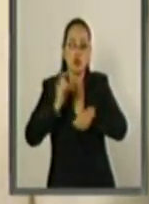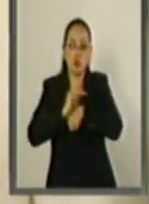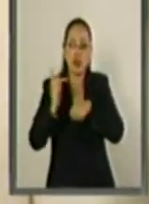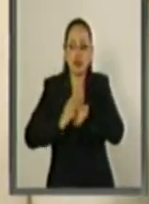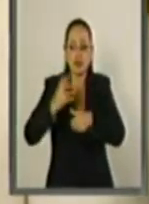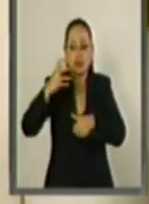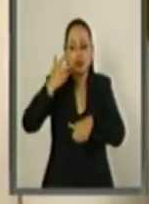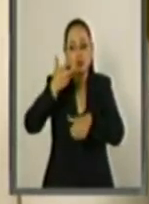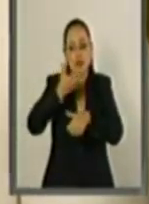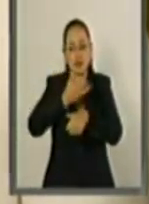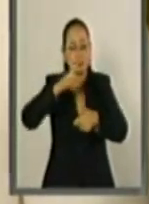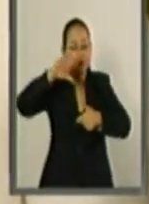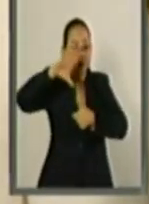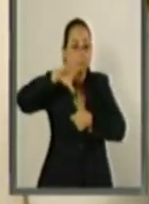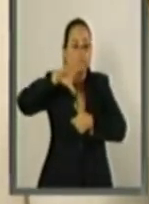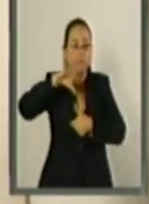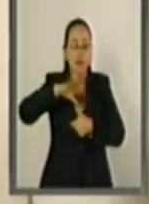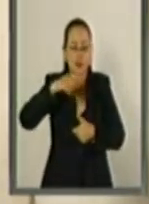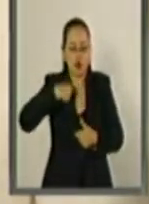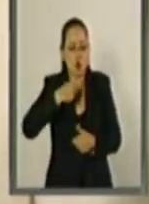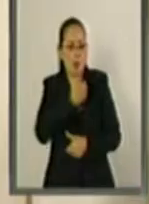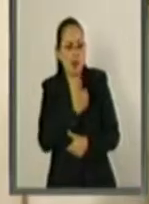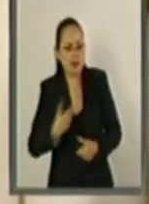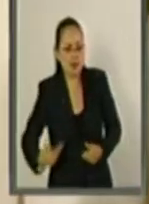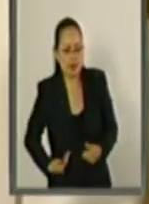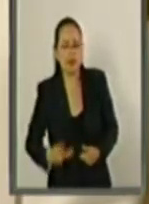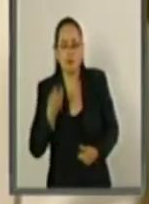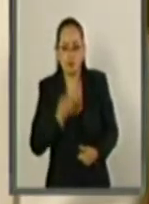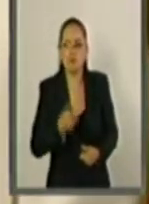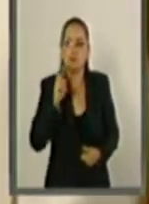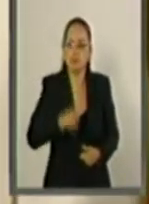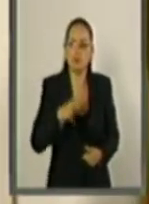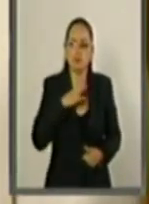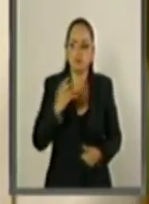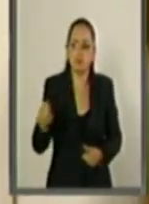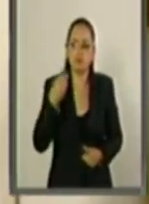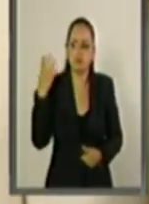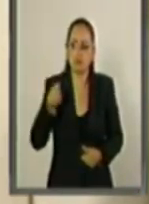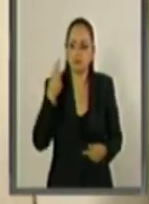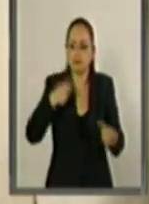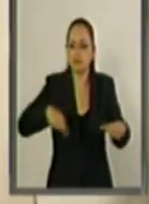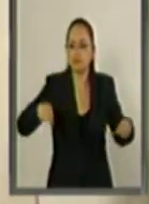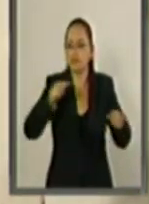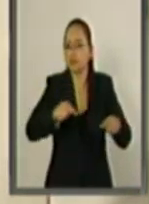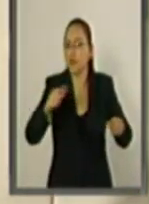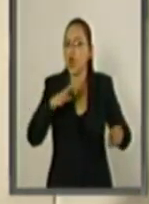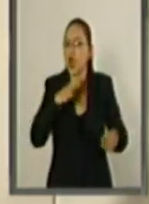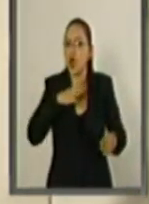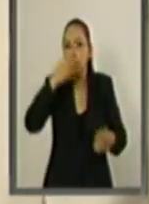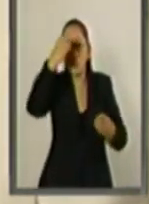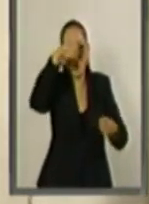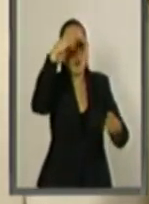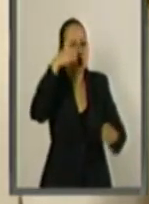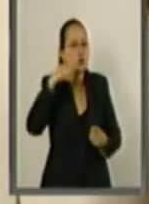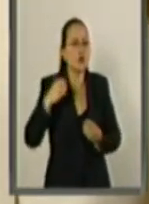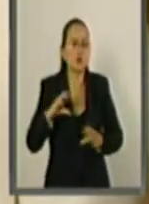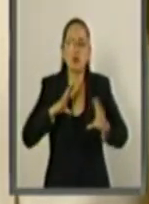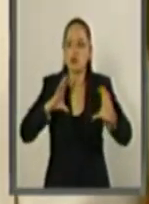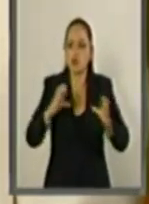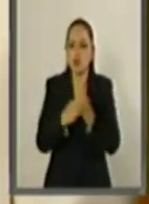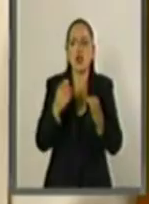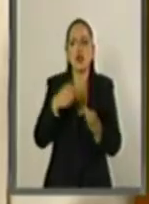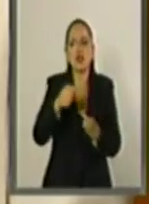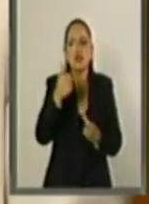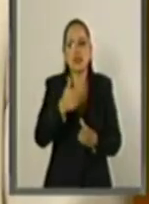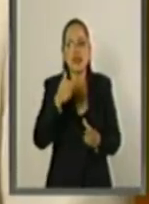que me honro en presidir, organizó un foro incluyente para conocer de primera mano la opinión de todos ellos. Ese foro se llevó a cabo el 6 de